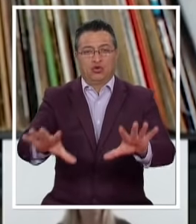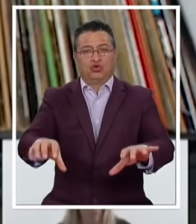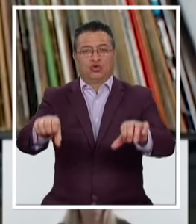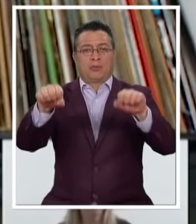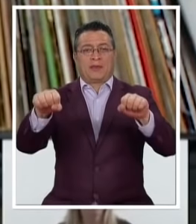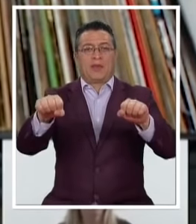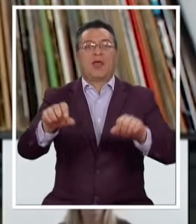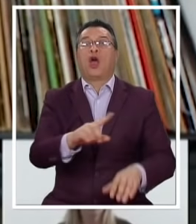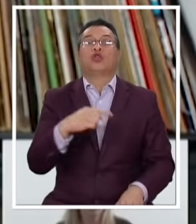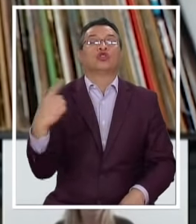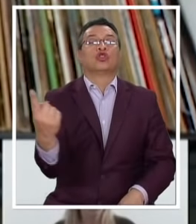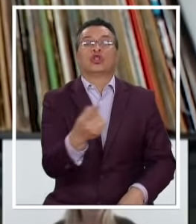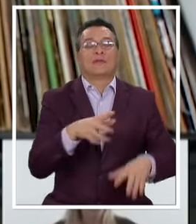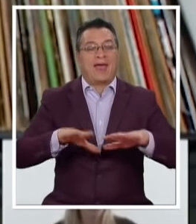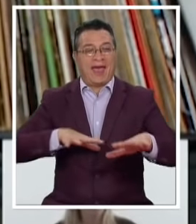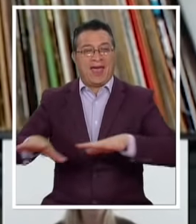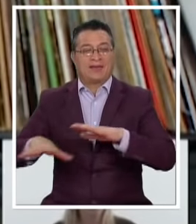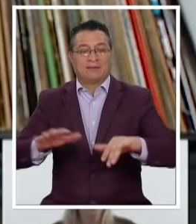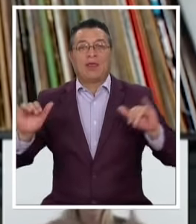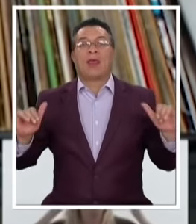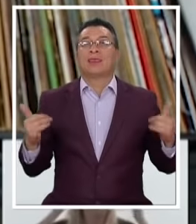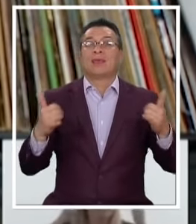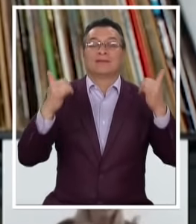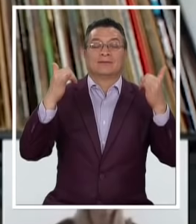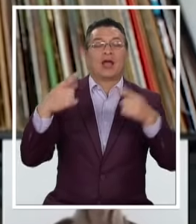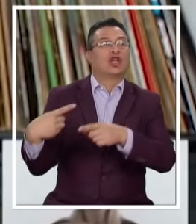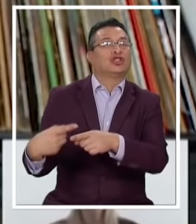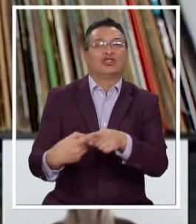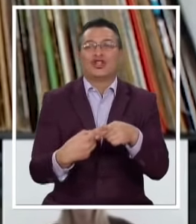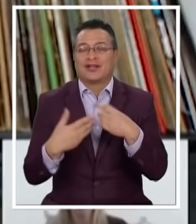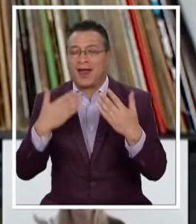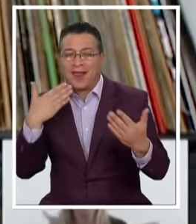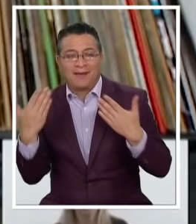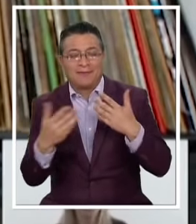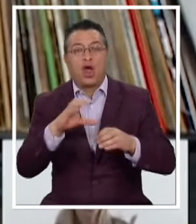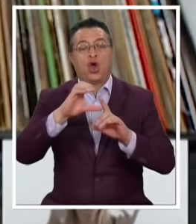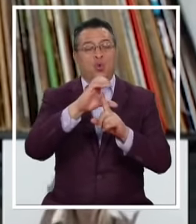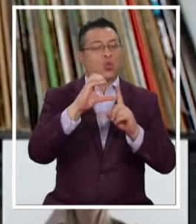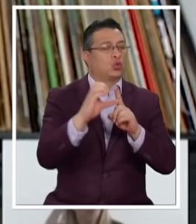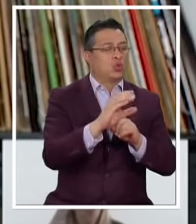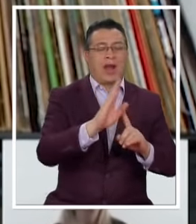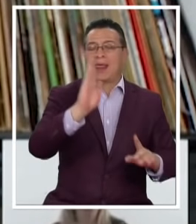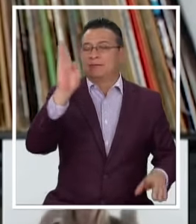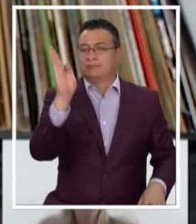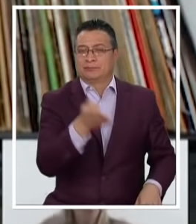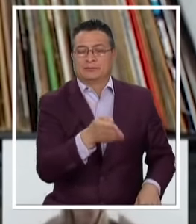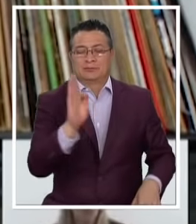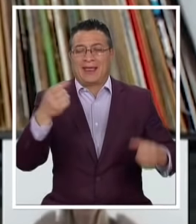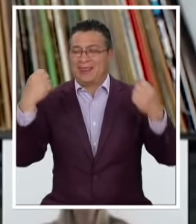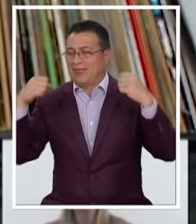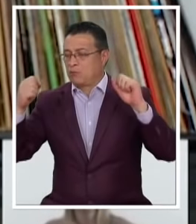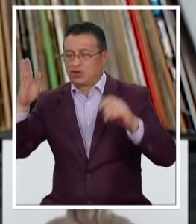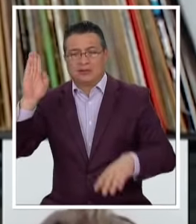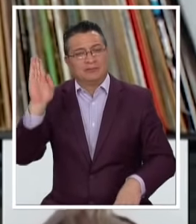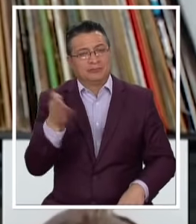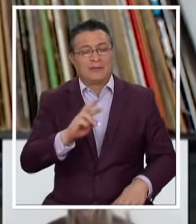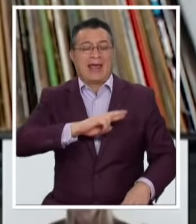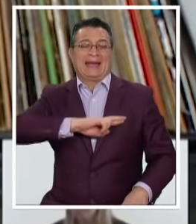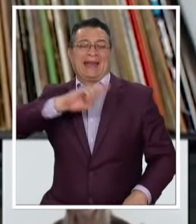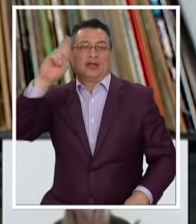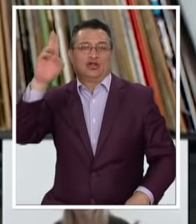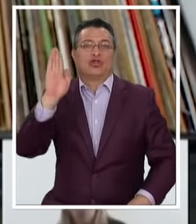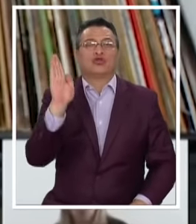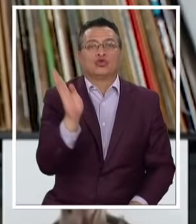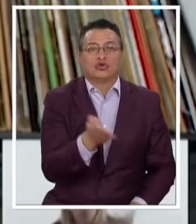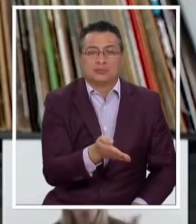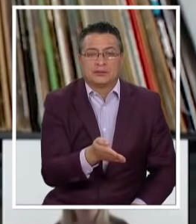Todas las actividades Recreativas Sociales Culturales Deportivas Y religiosas